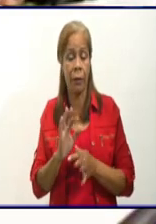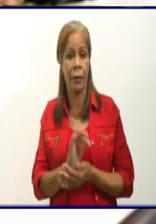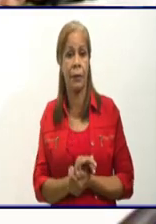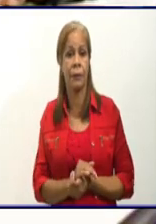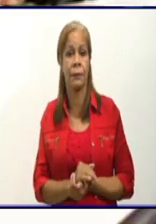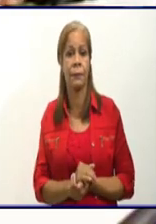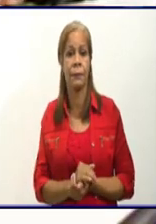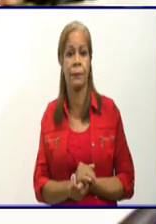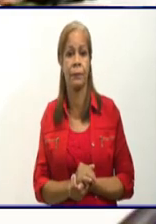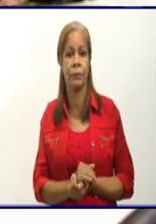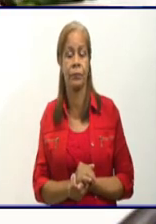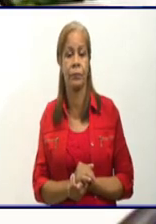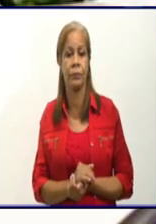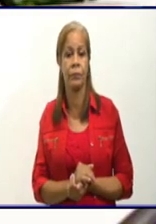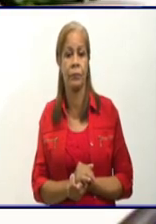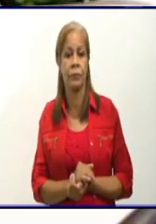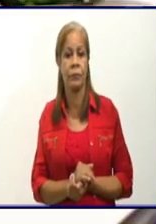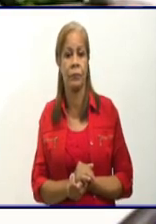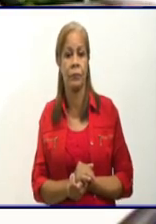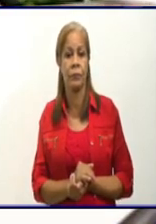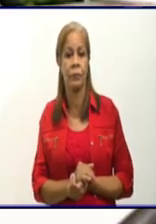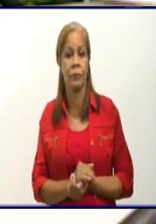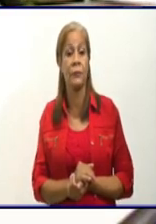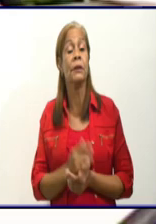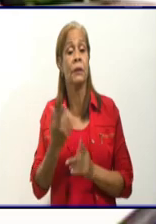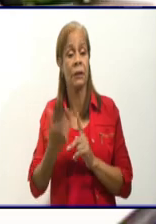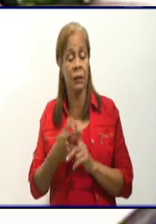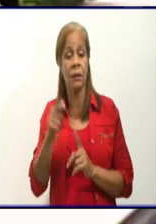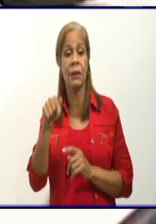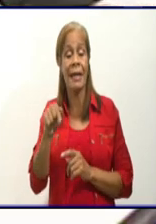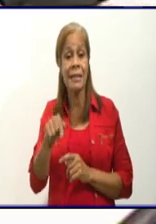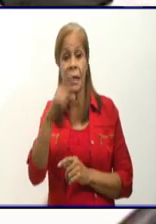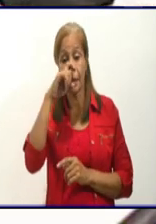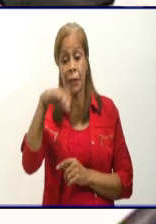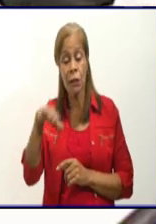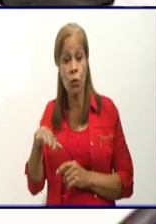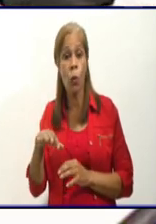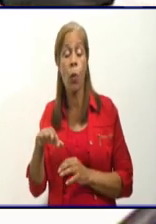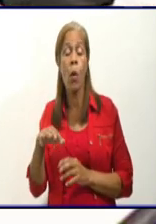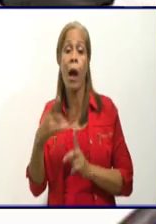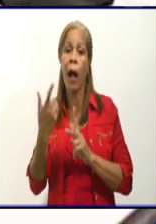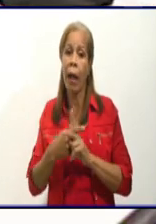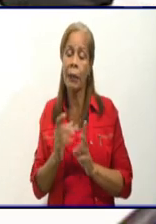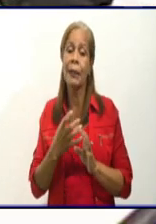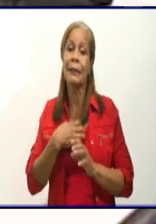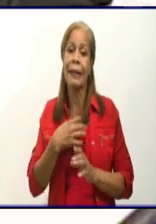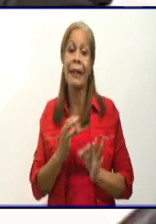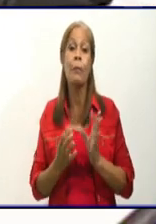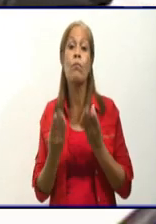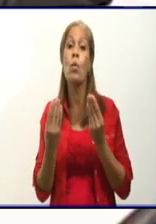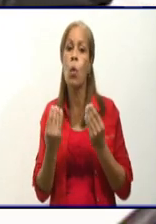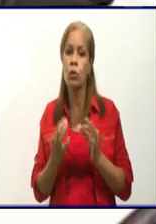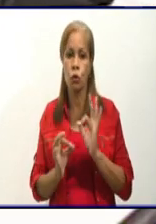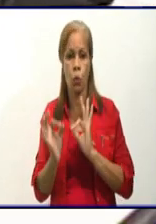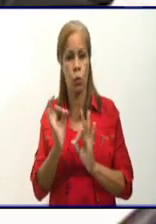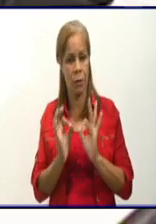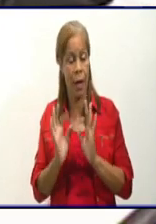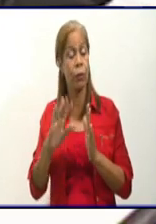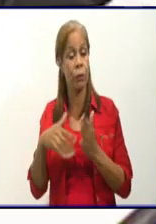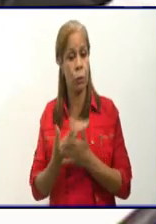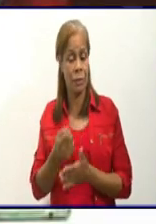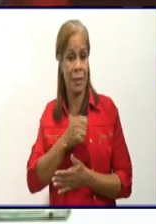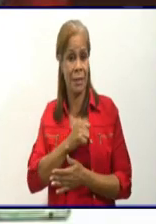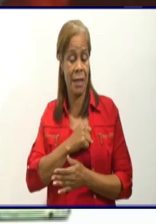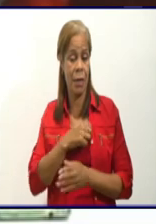paciente positivo dentro de la casa y que ese niño lo pueda transmitir a otros niños que están jugando. Doctora, yo quiero hacer acuse de